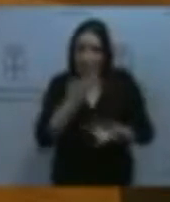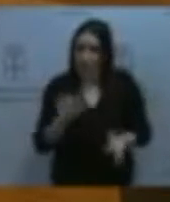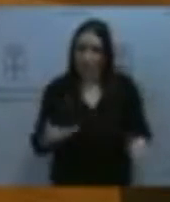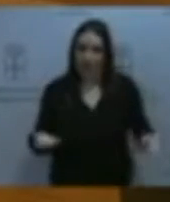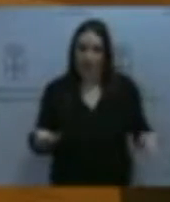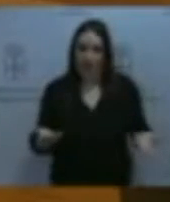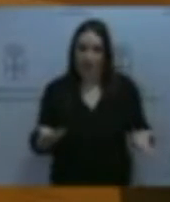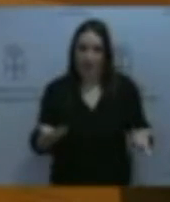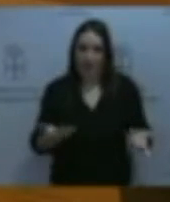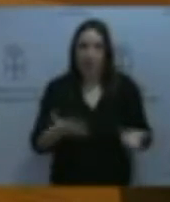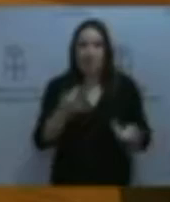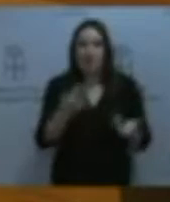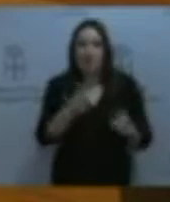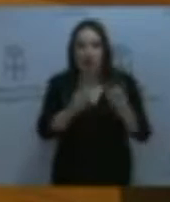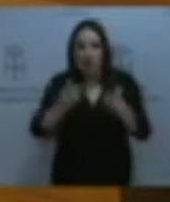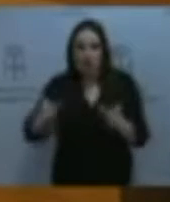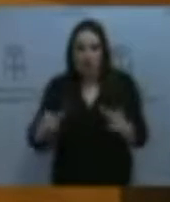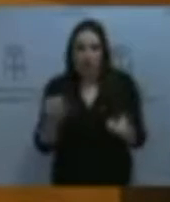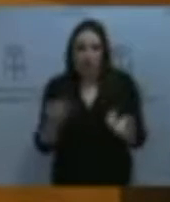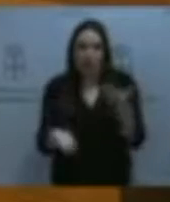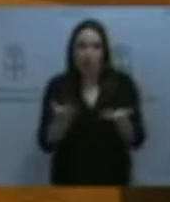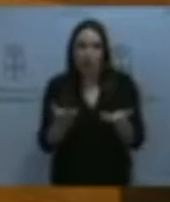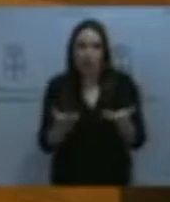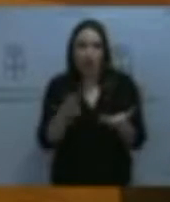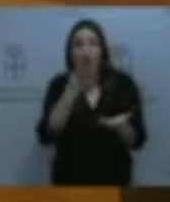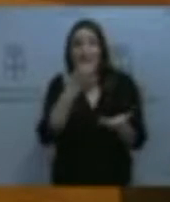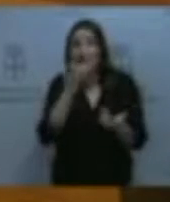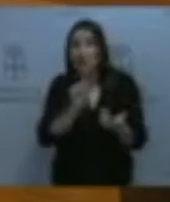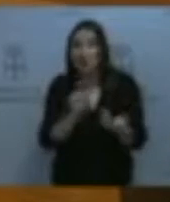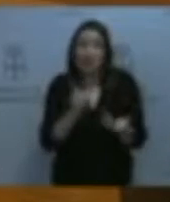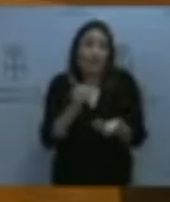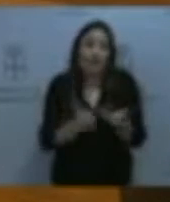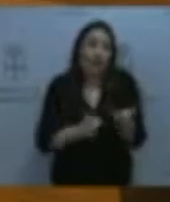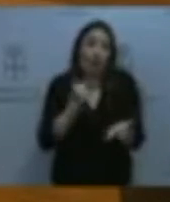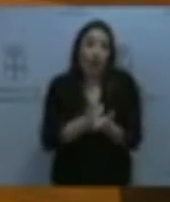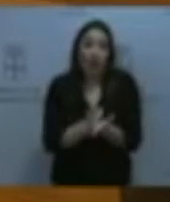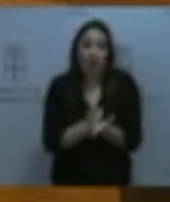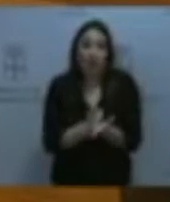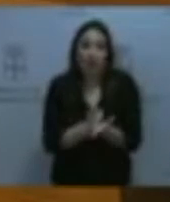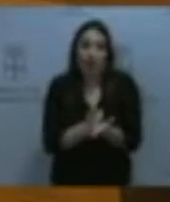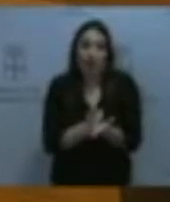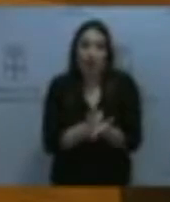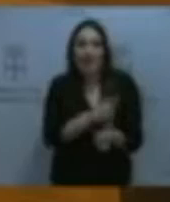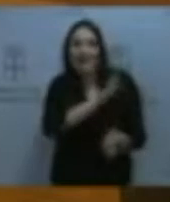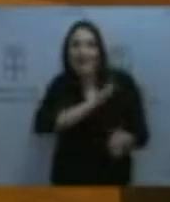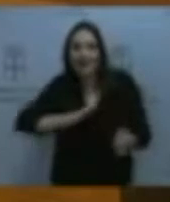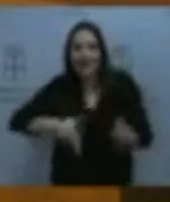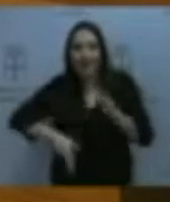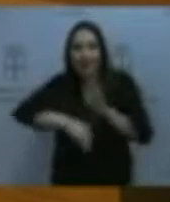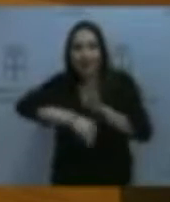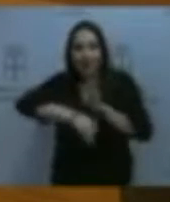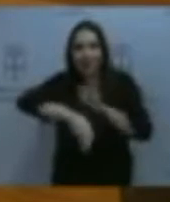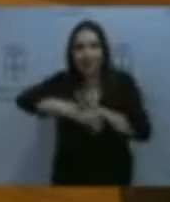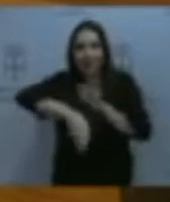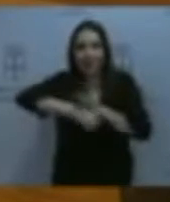Y con las primeras personas afectadas, porque si no, pues a lo que daremos paso otra vez será a las interinidades con huella